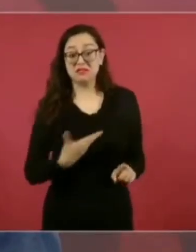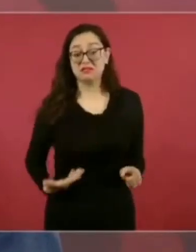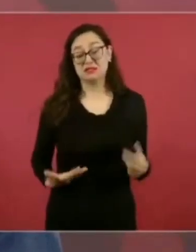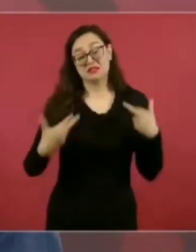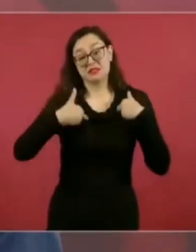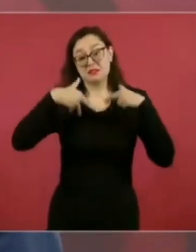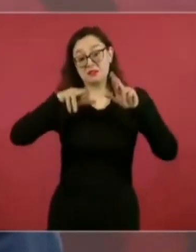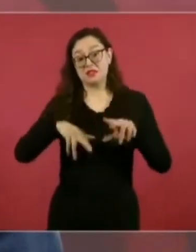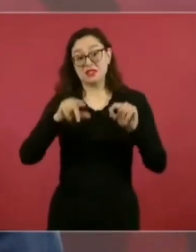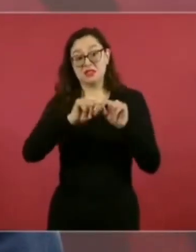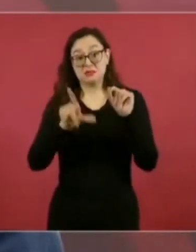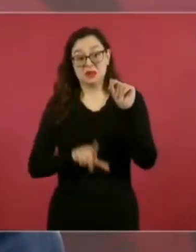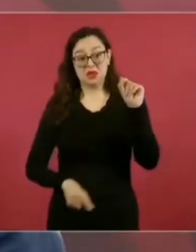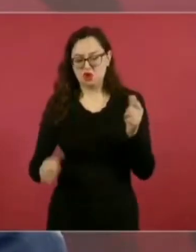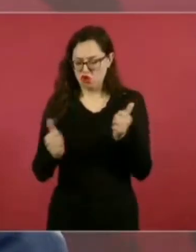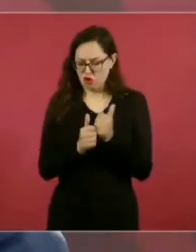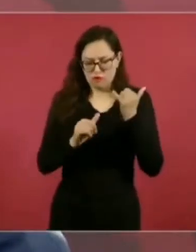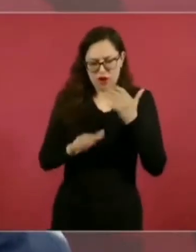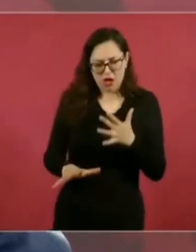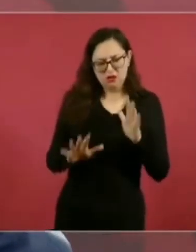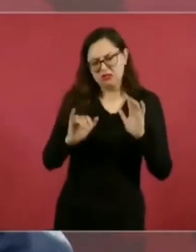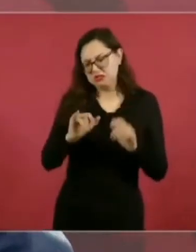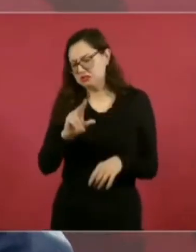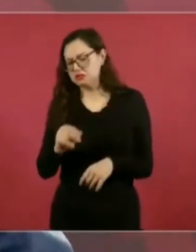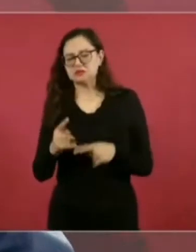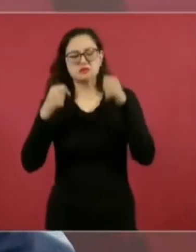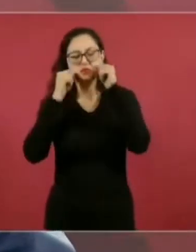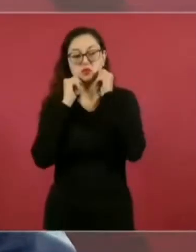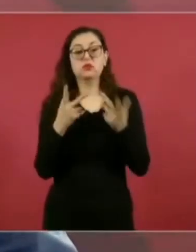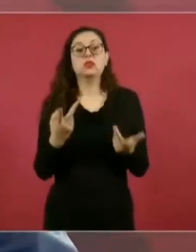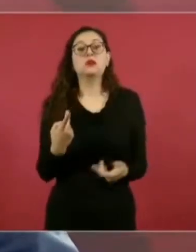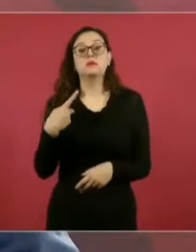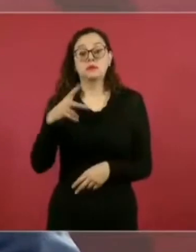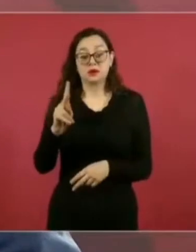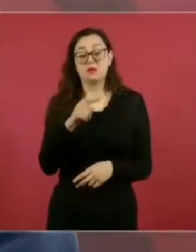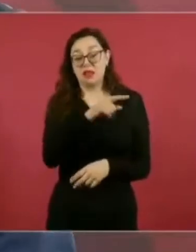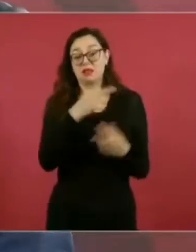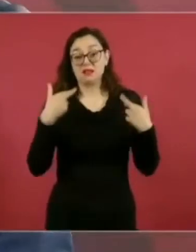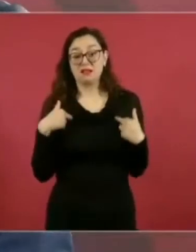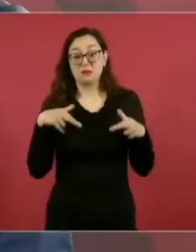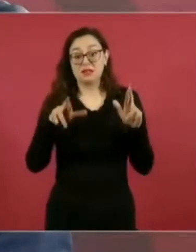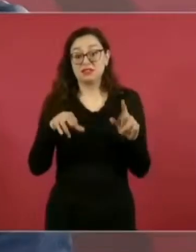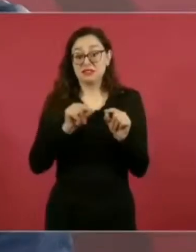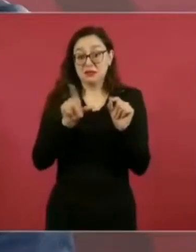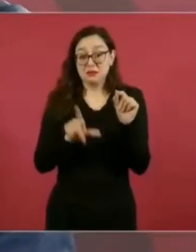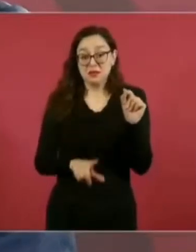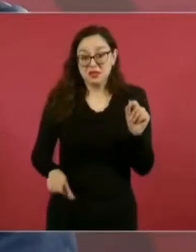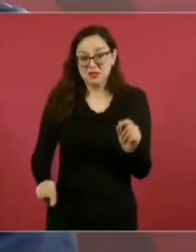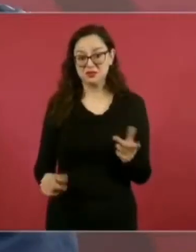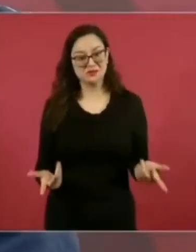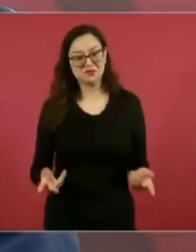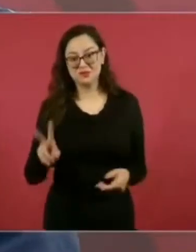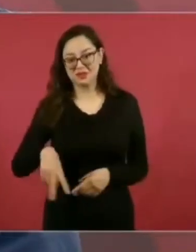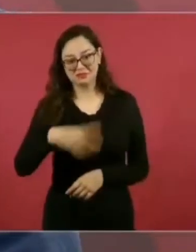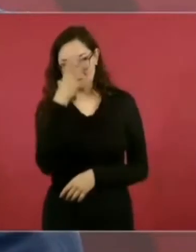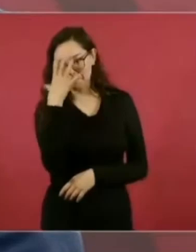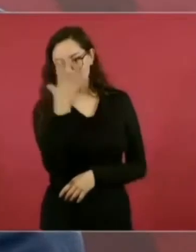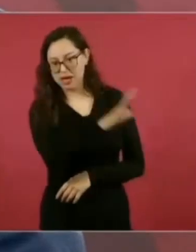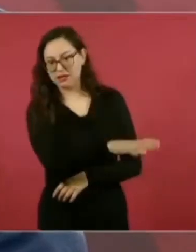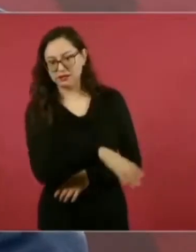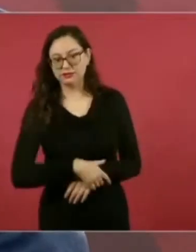gobierno de México, al país. Entonces, es de pena ajena,